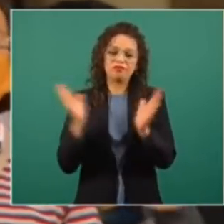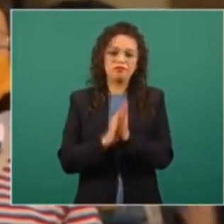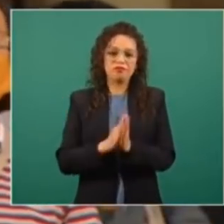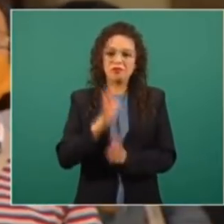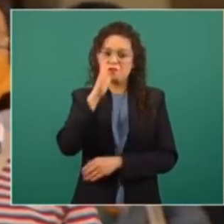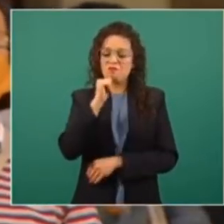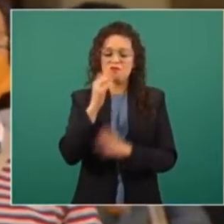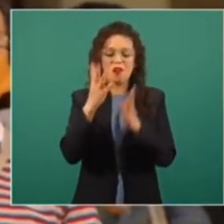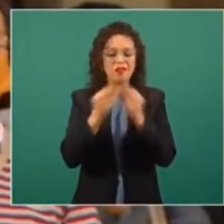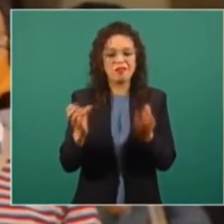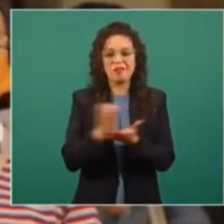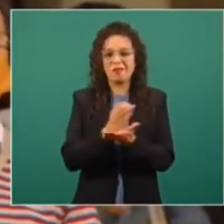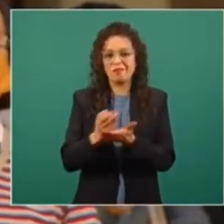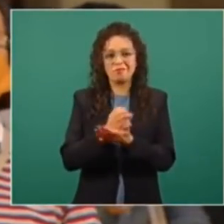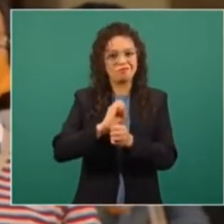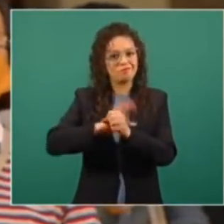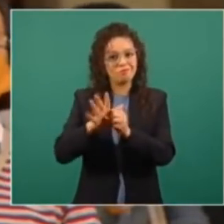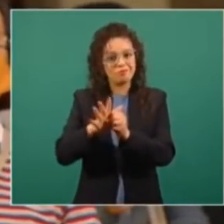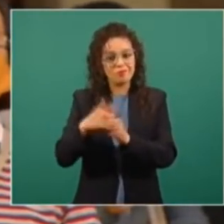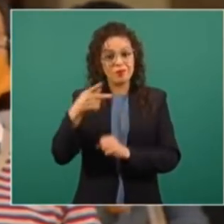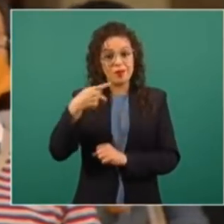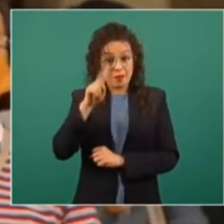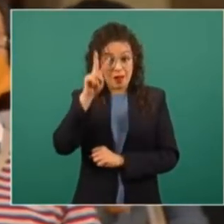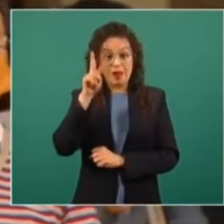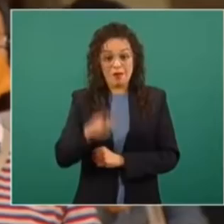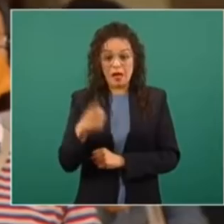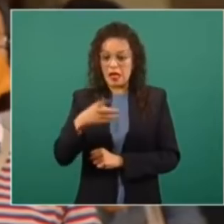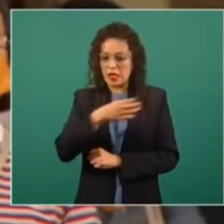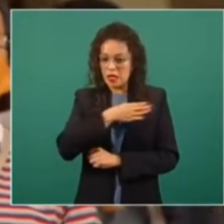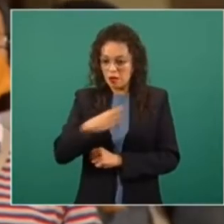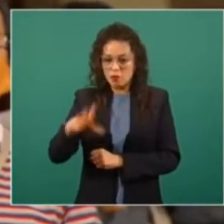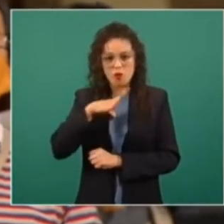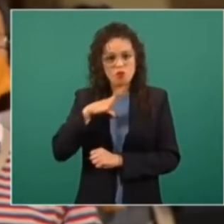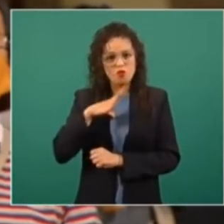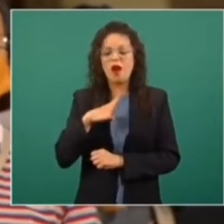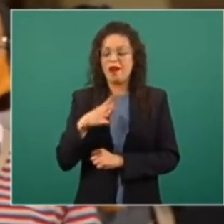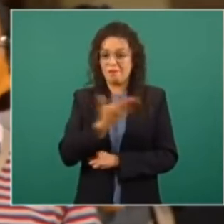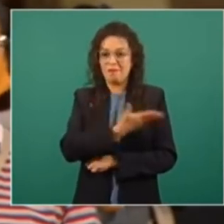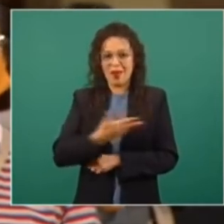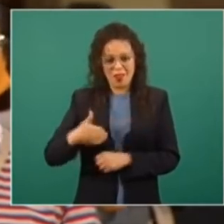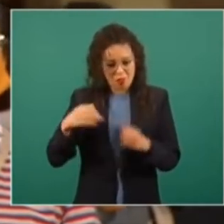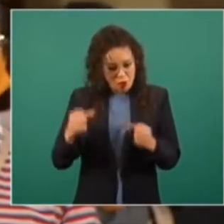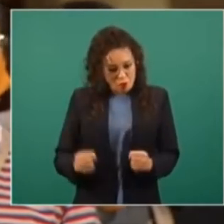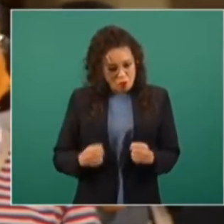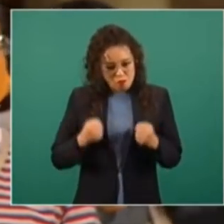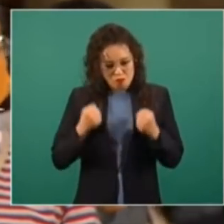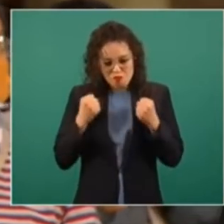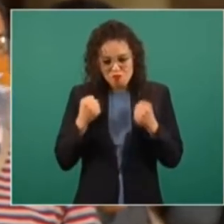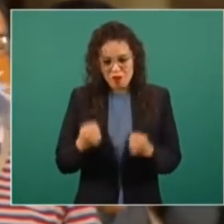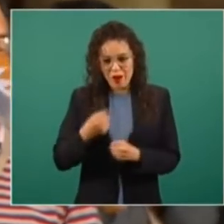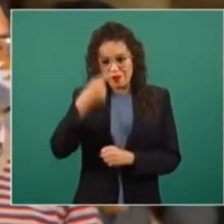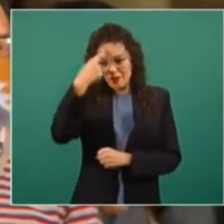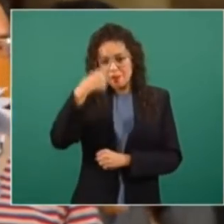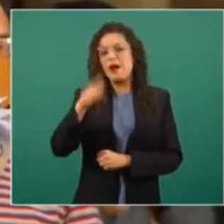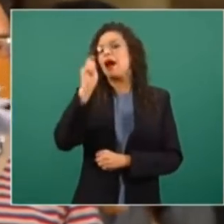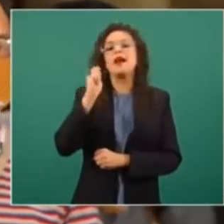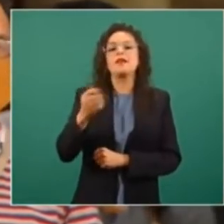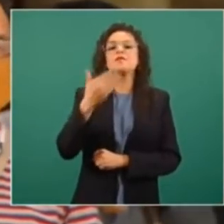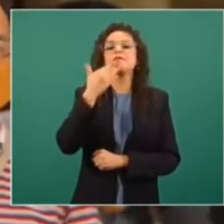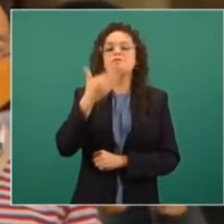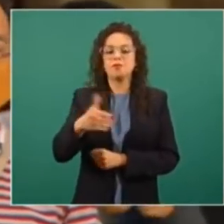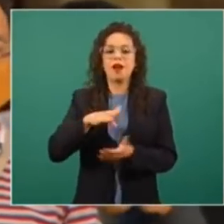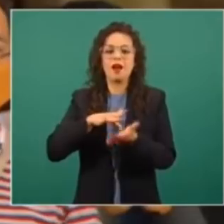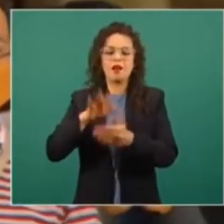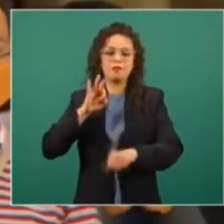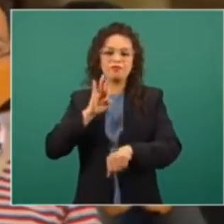es bueno saber que tenemos un presidente fuerte y de espíritu por el bien de nuestra nación. Antes de mis